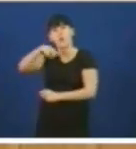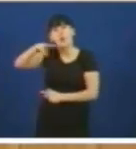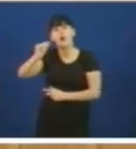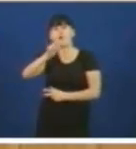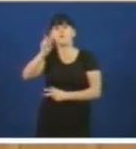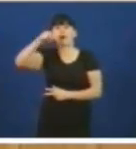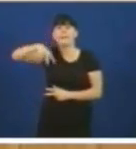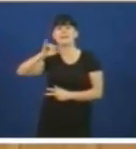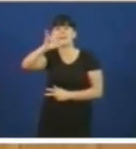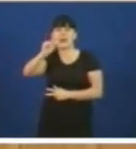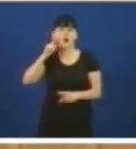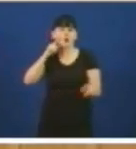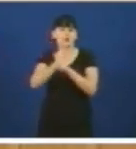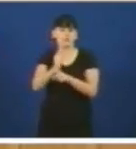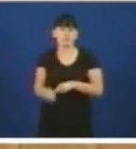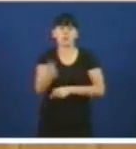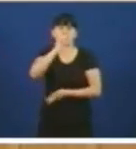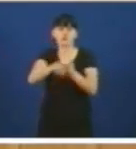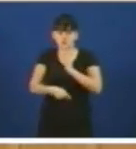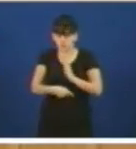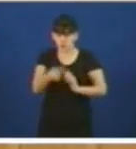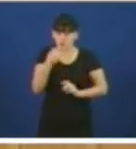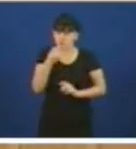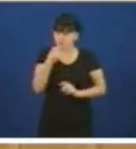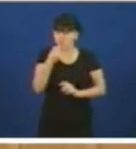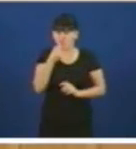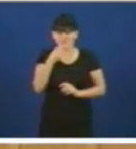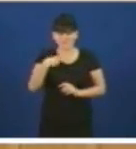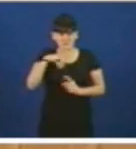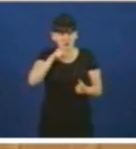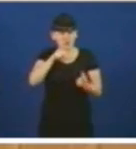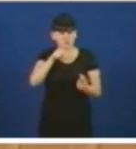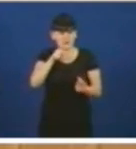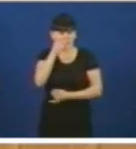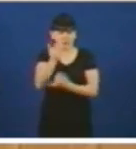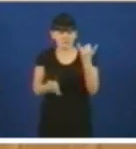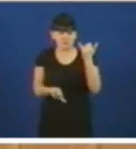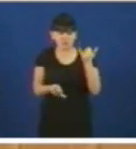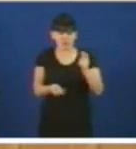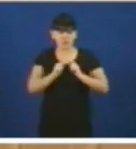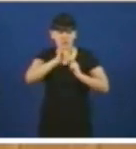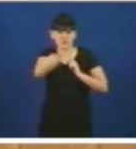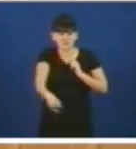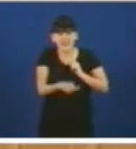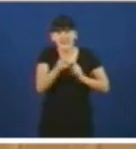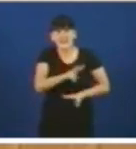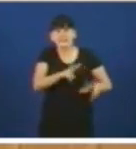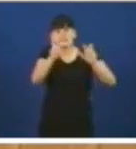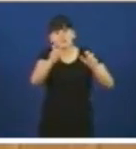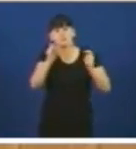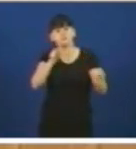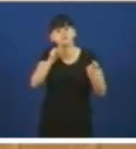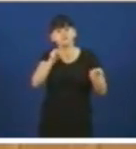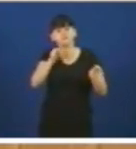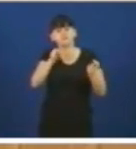dixo que este debate era xa extremadamente cansino unha asunto que xa se debatiu neste Parlamento máis de 50